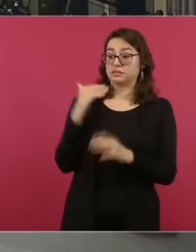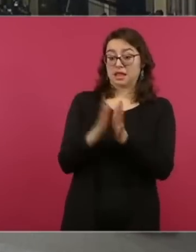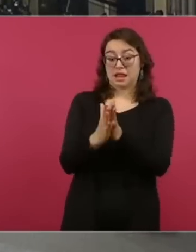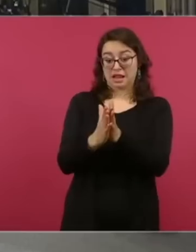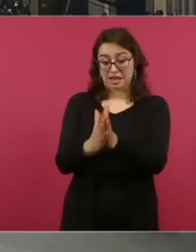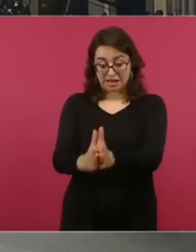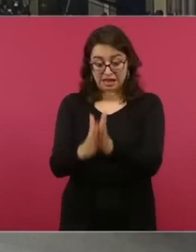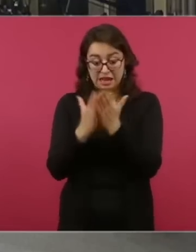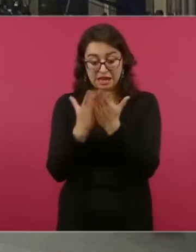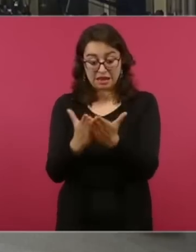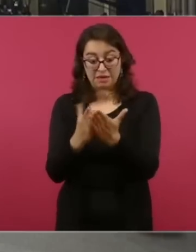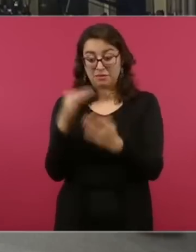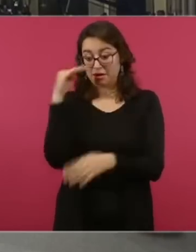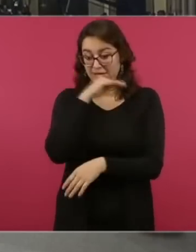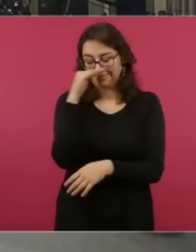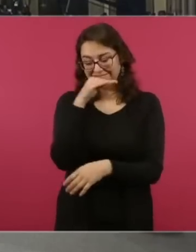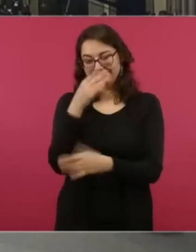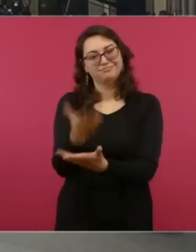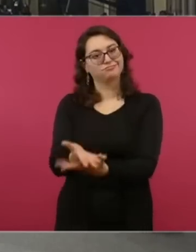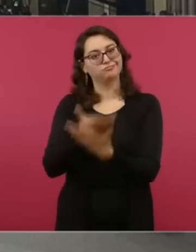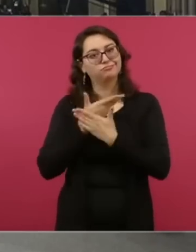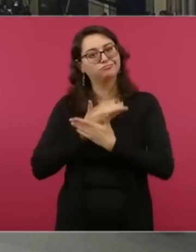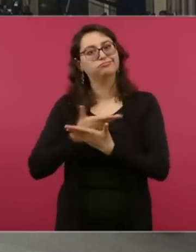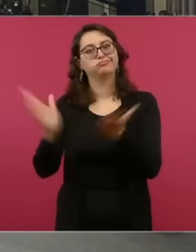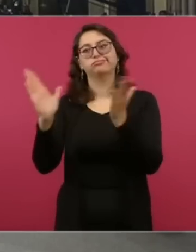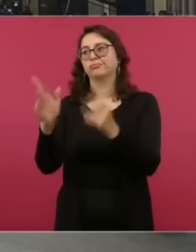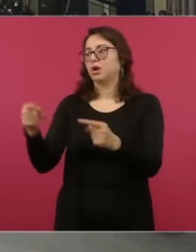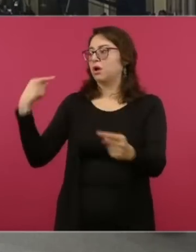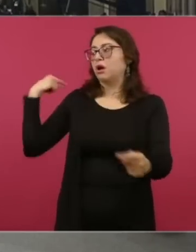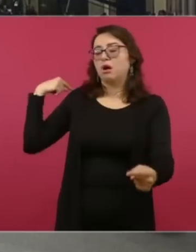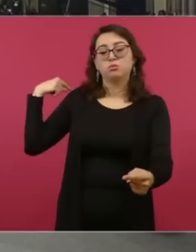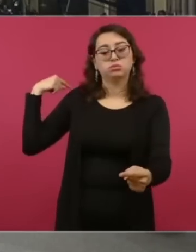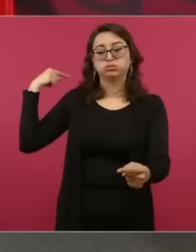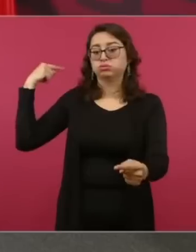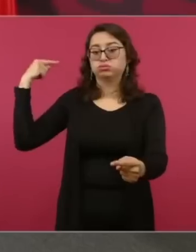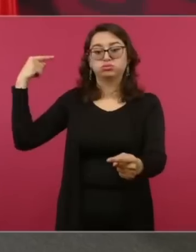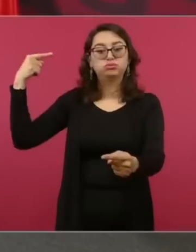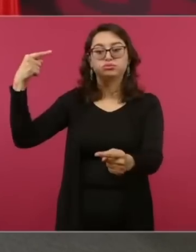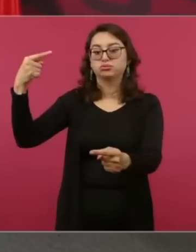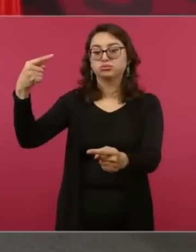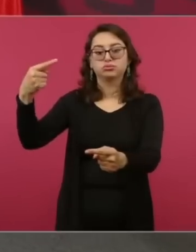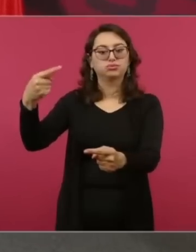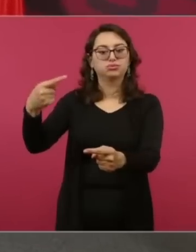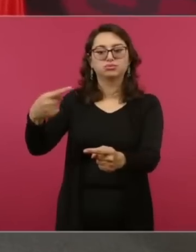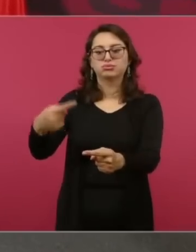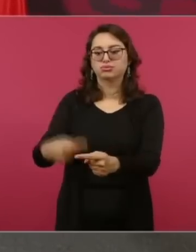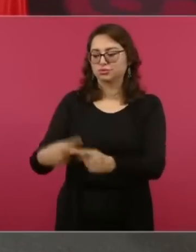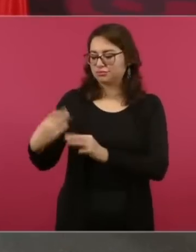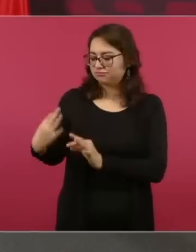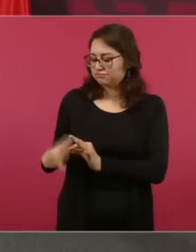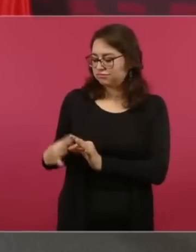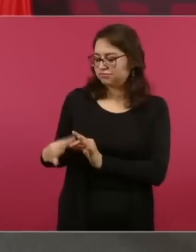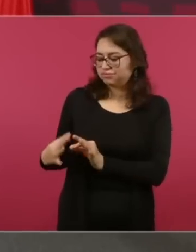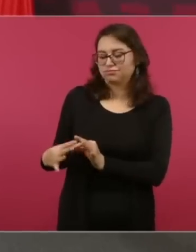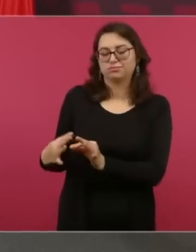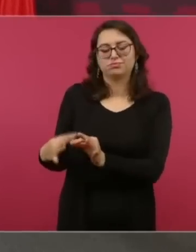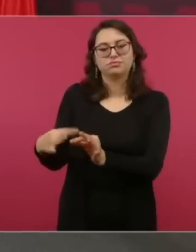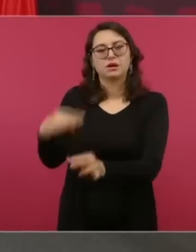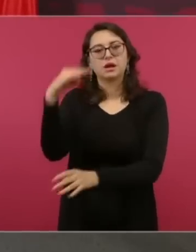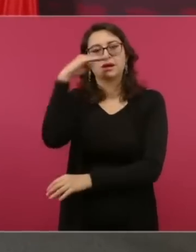principios de los años 60 del siglo pasado, desde entonces se creó la Comisión